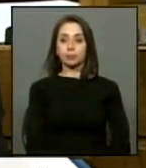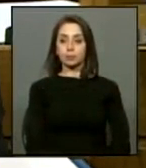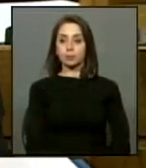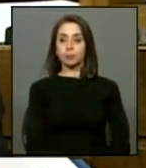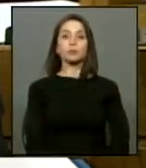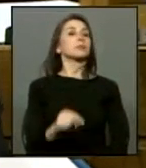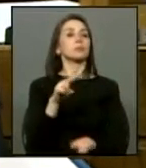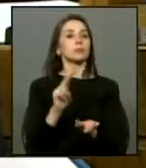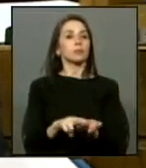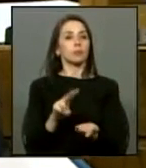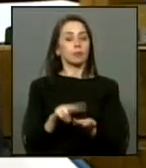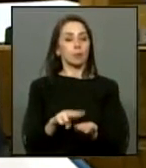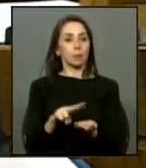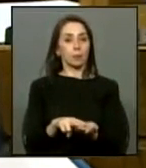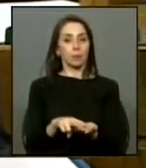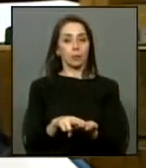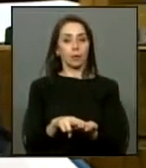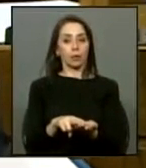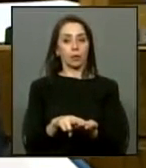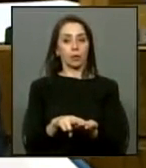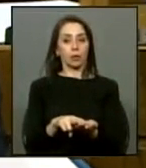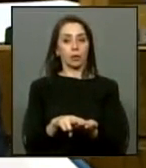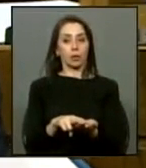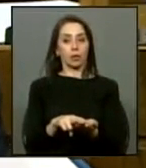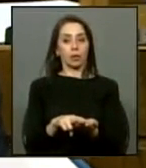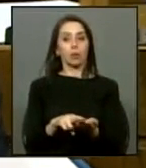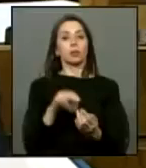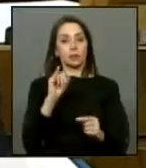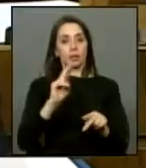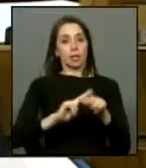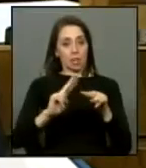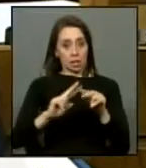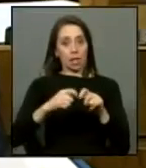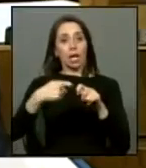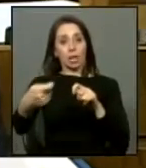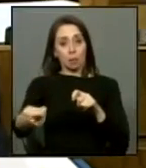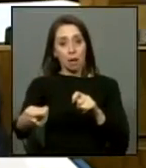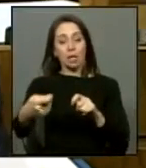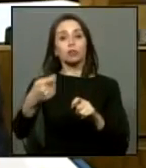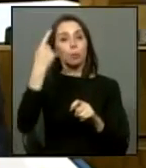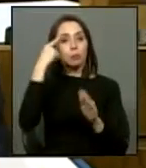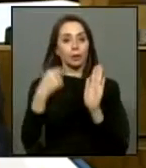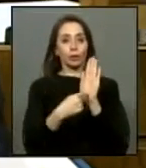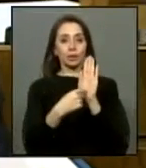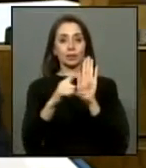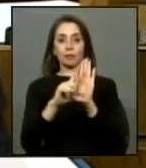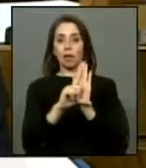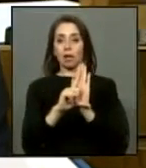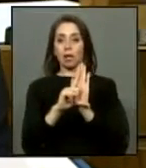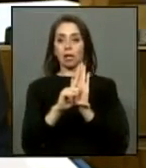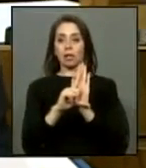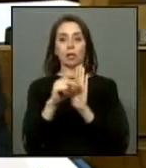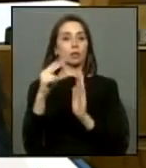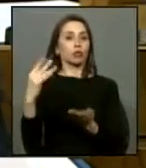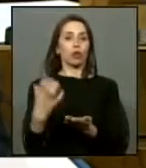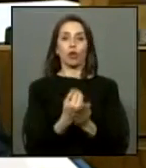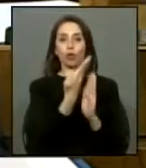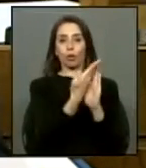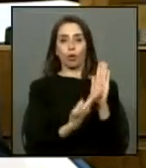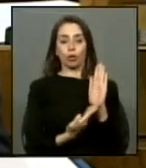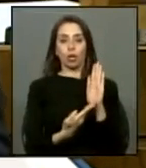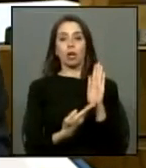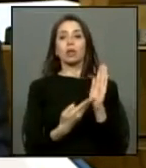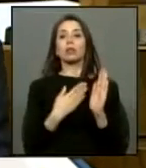la verdad es de que corresponde claramente una reparación pero esta ley no lo va a lograr así quiero